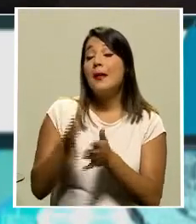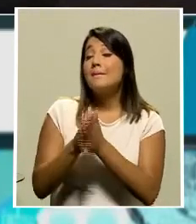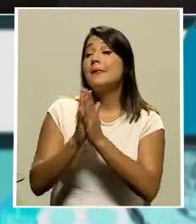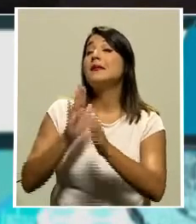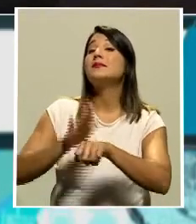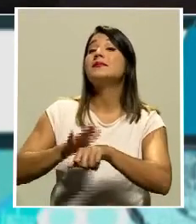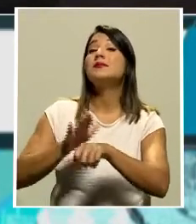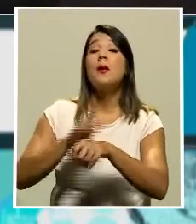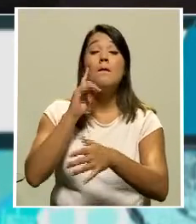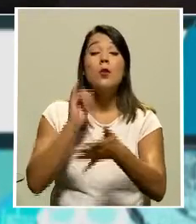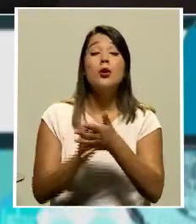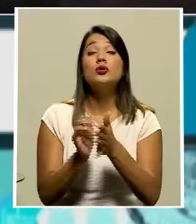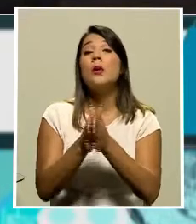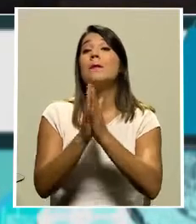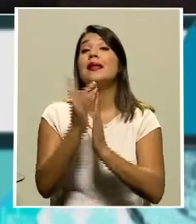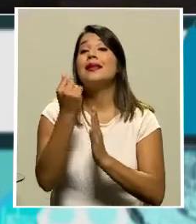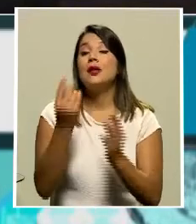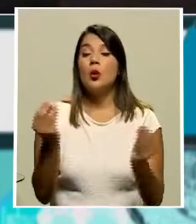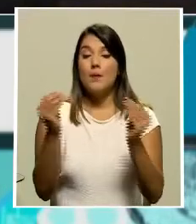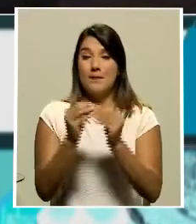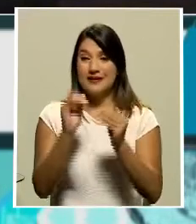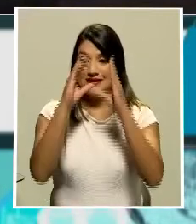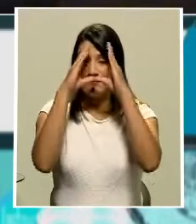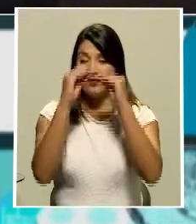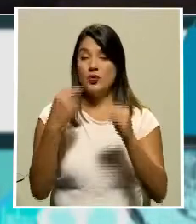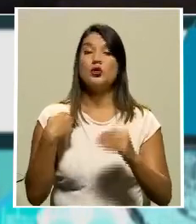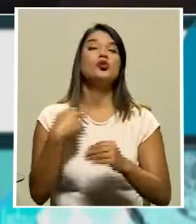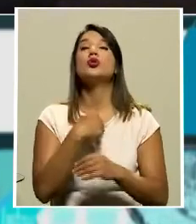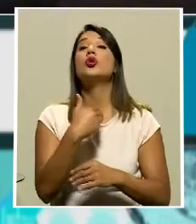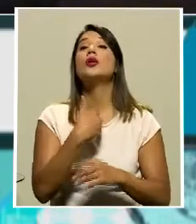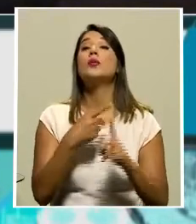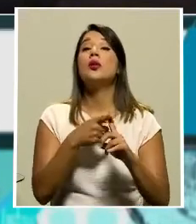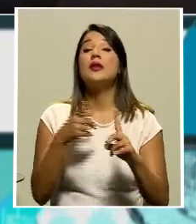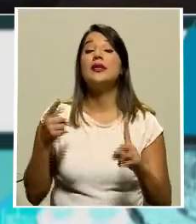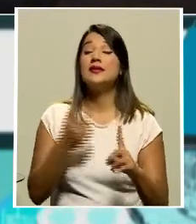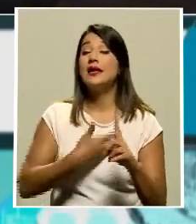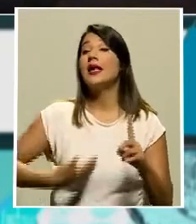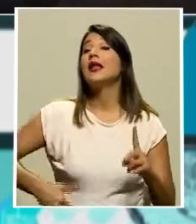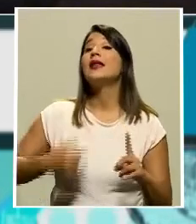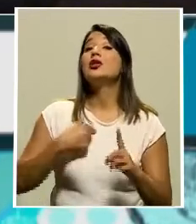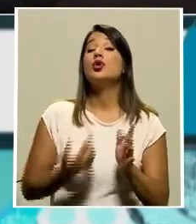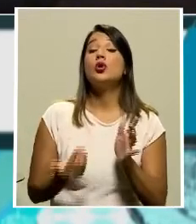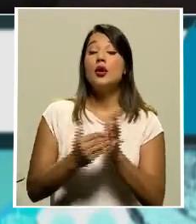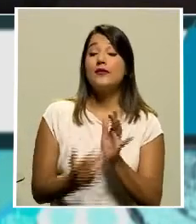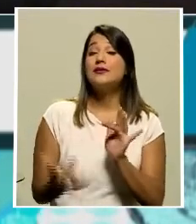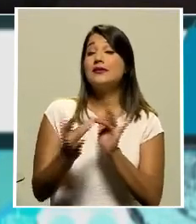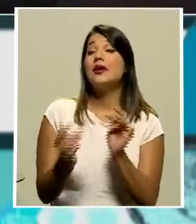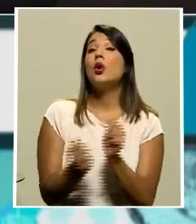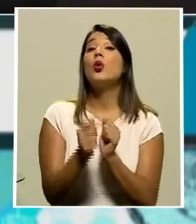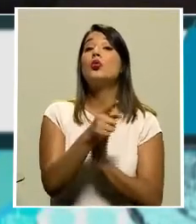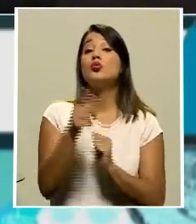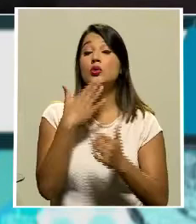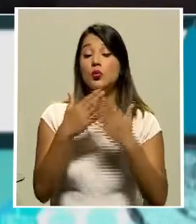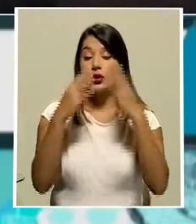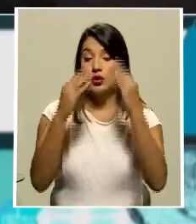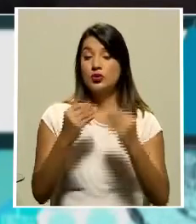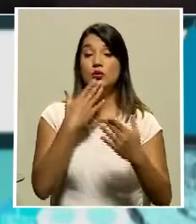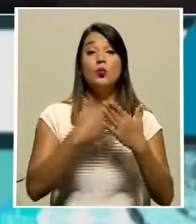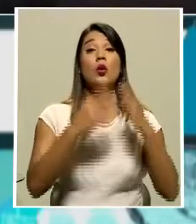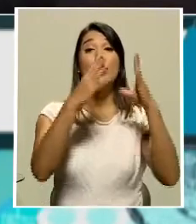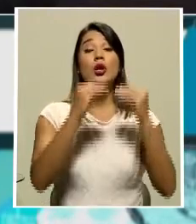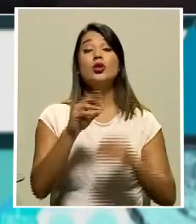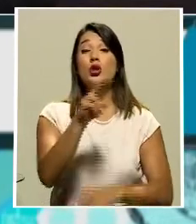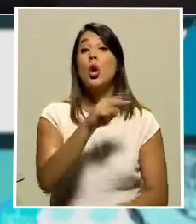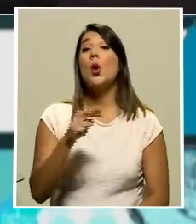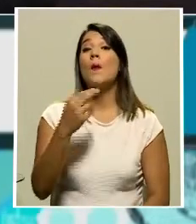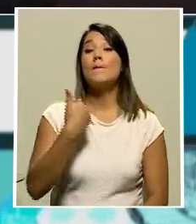presupuesto extraordinario. Don Ernesto, esta es la información que tenemos desde Heredia. Regreso con usted al estudio. Buenas noches. Buenas noches. Gracias a